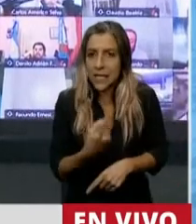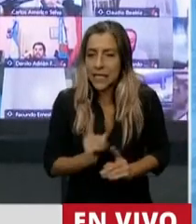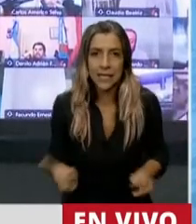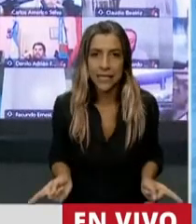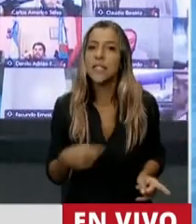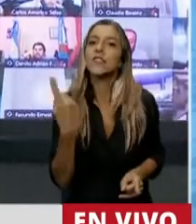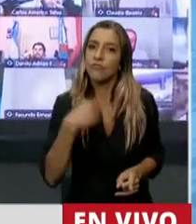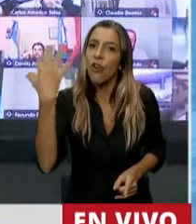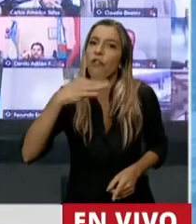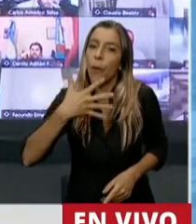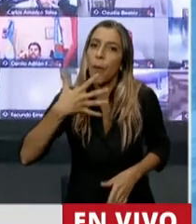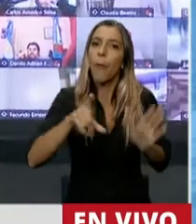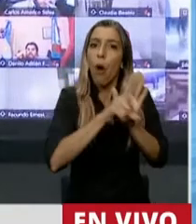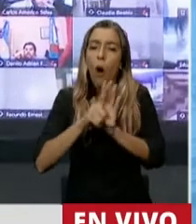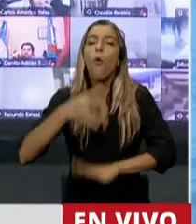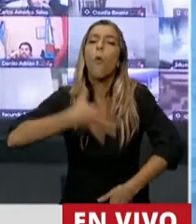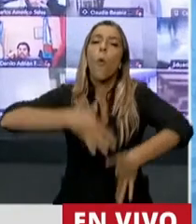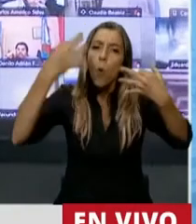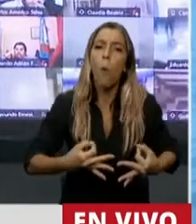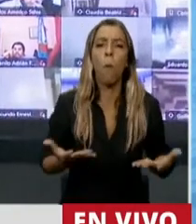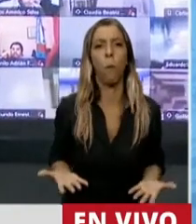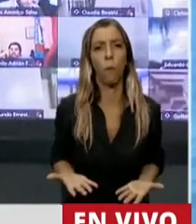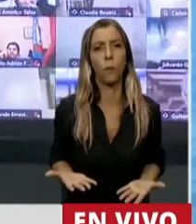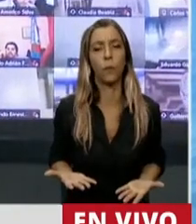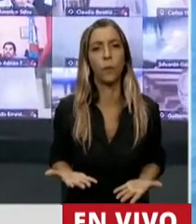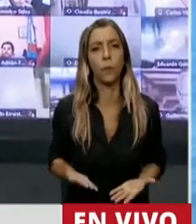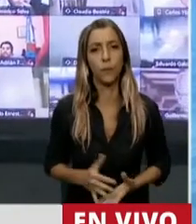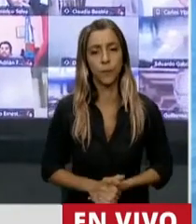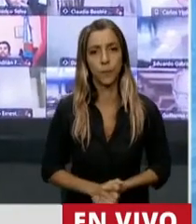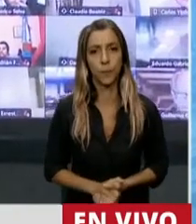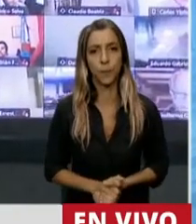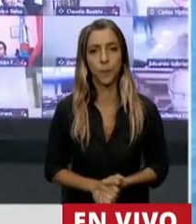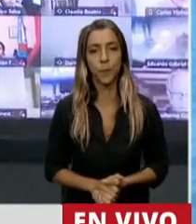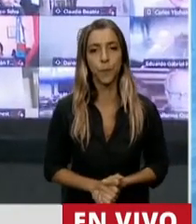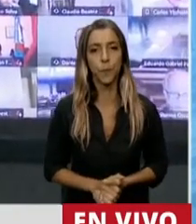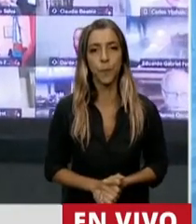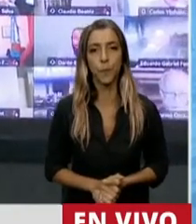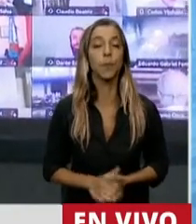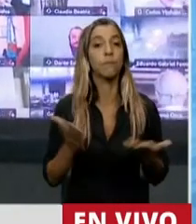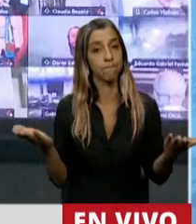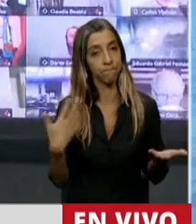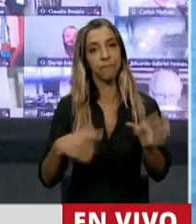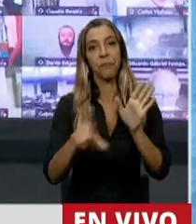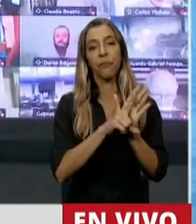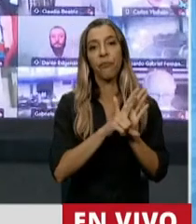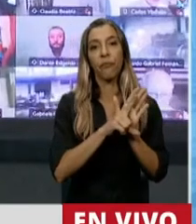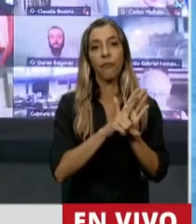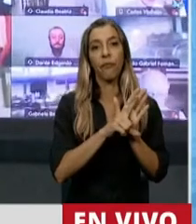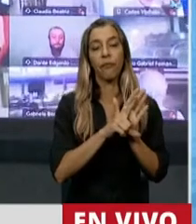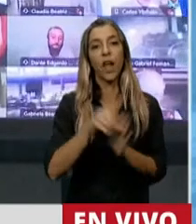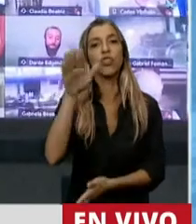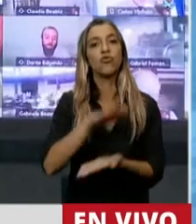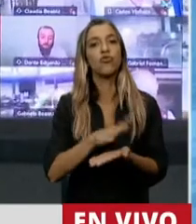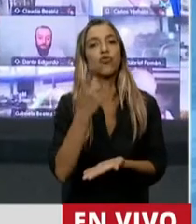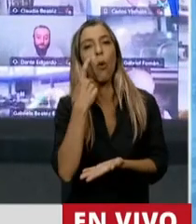hacer cumplir las leyes que fueron iniciativas de su propio espacio político. Mire, la ley de